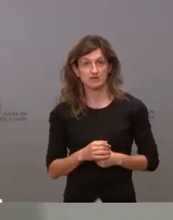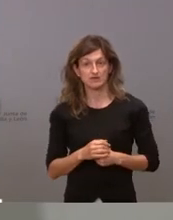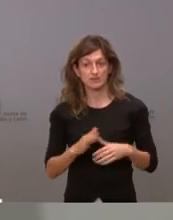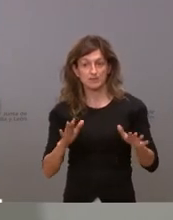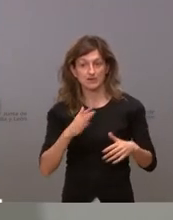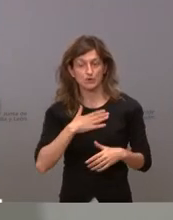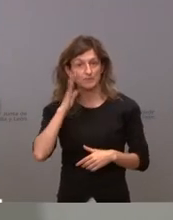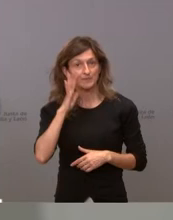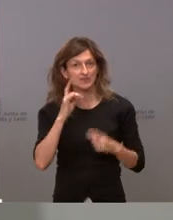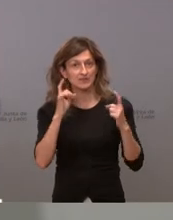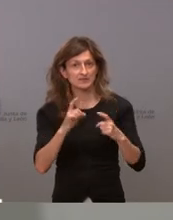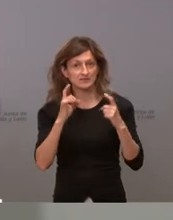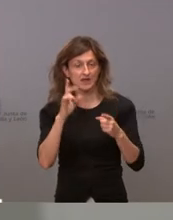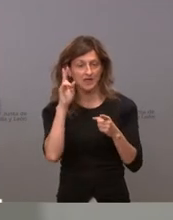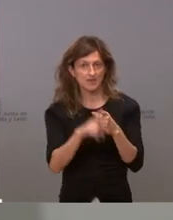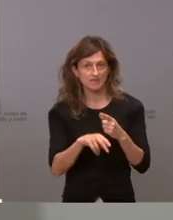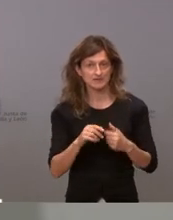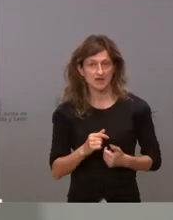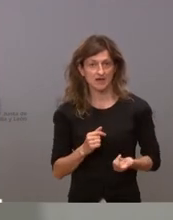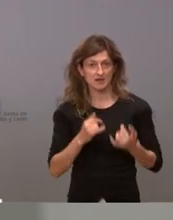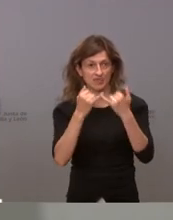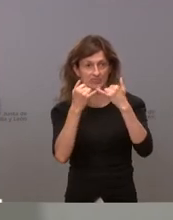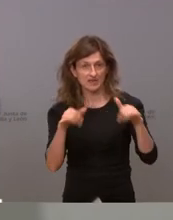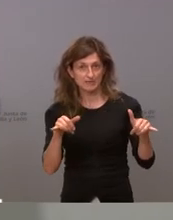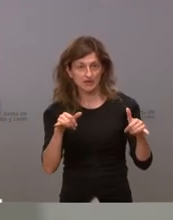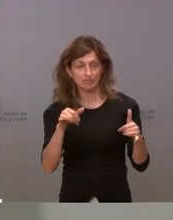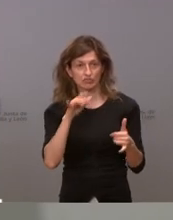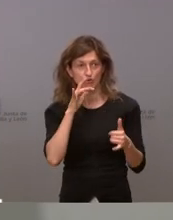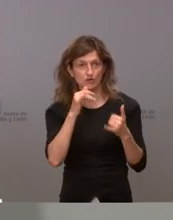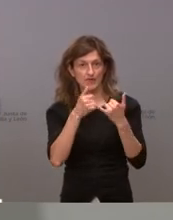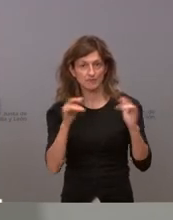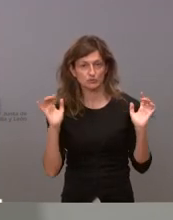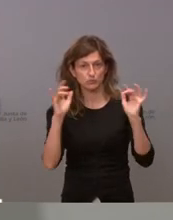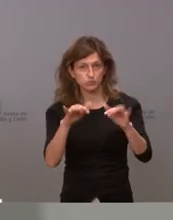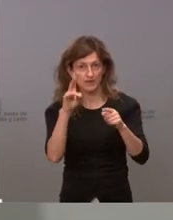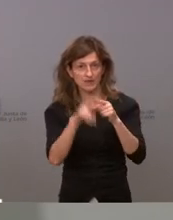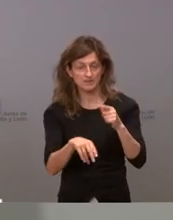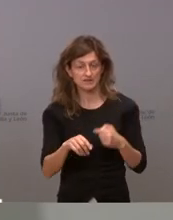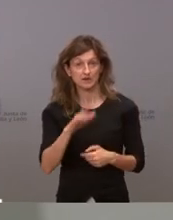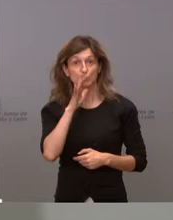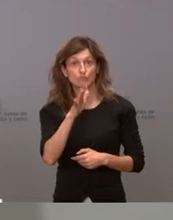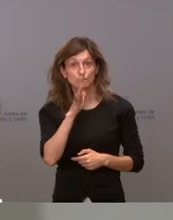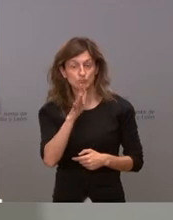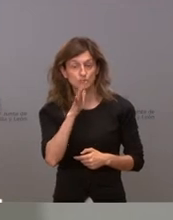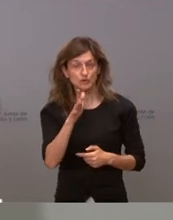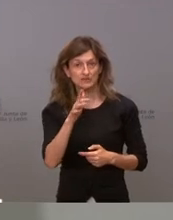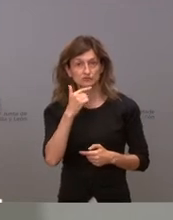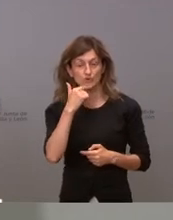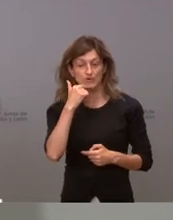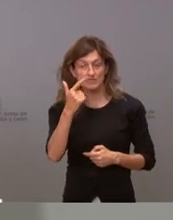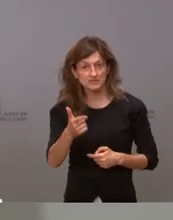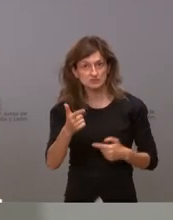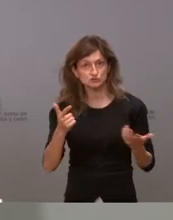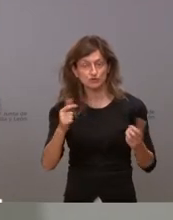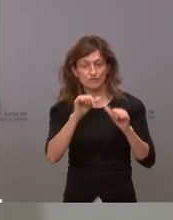sí que me parece que hay que intentar evitar a toda costa la celebración de eventos multitudinarios por eso nos hemos dirigido cada uno lo ha hecho de una